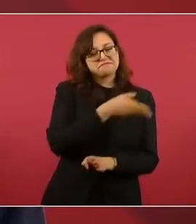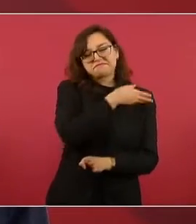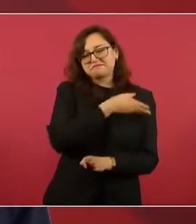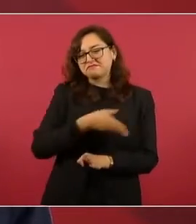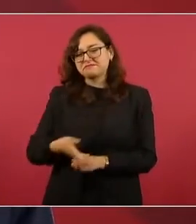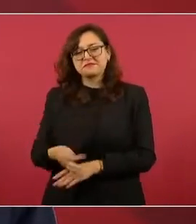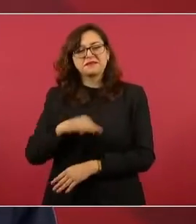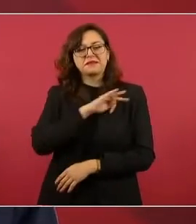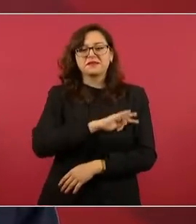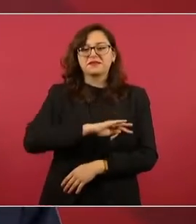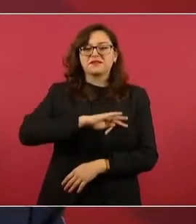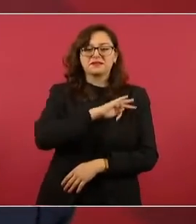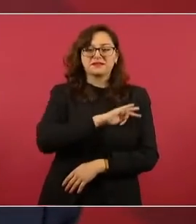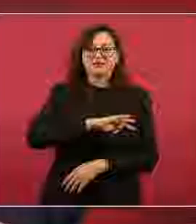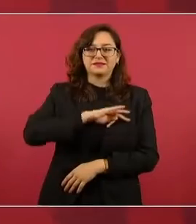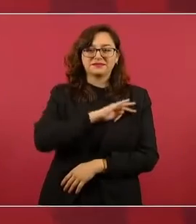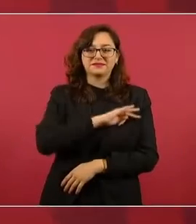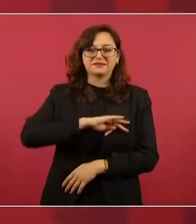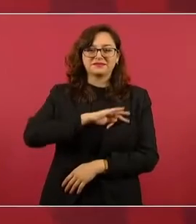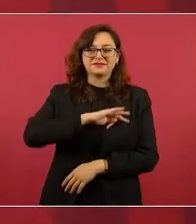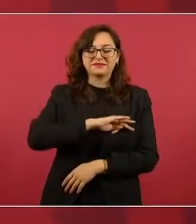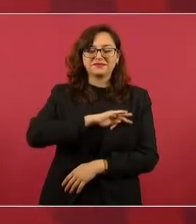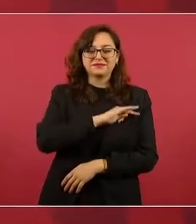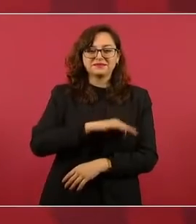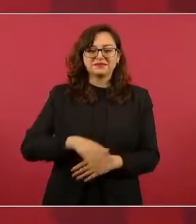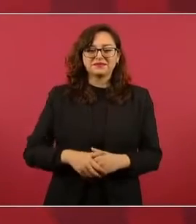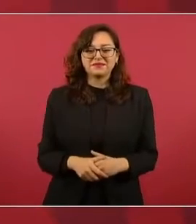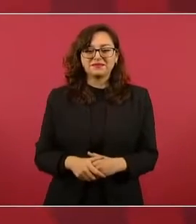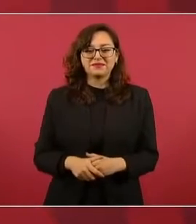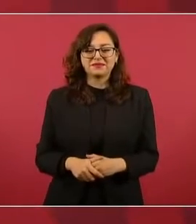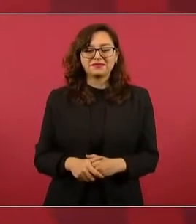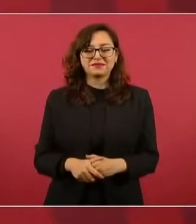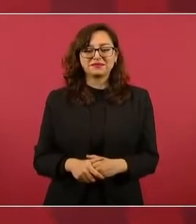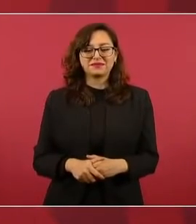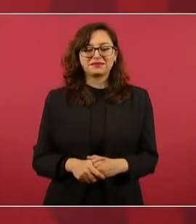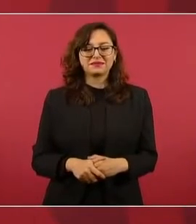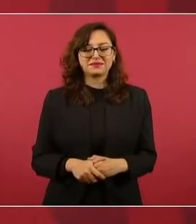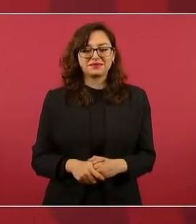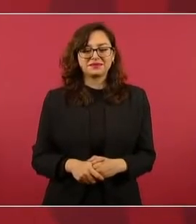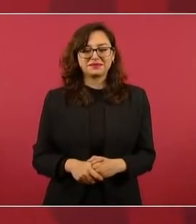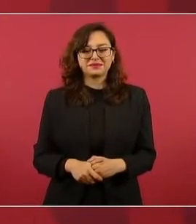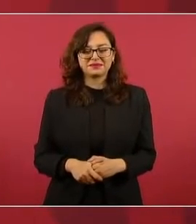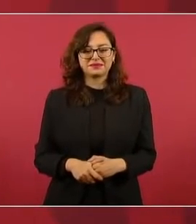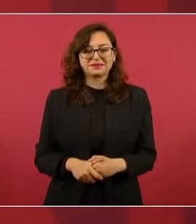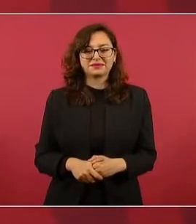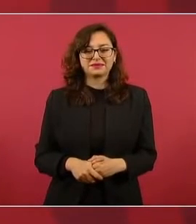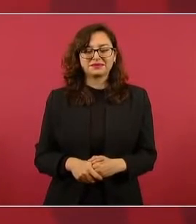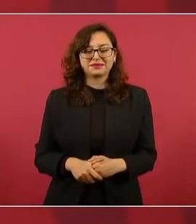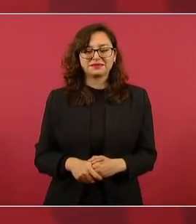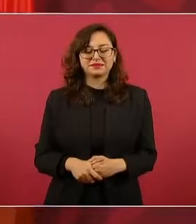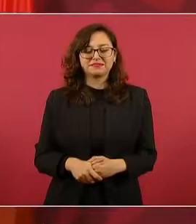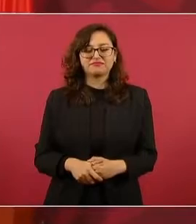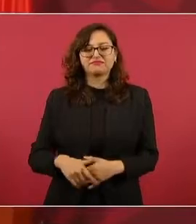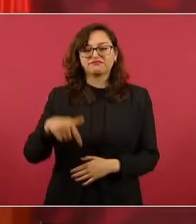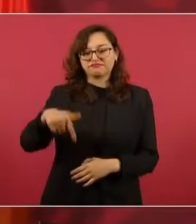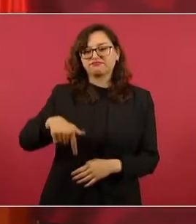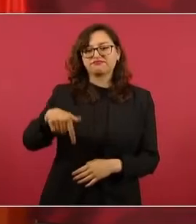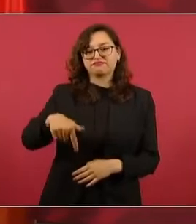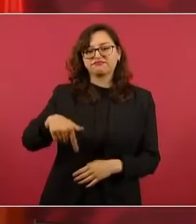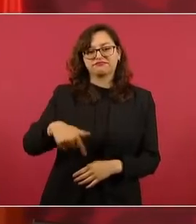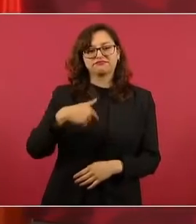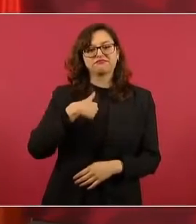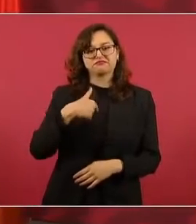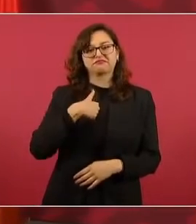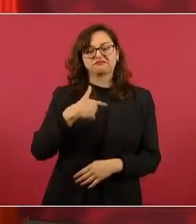Aquí fue ya donde afiancé mis